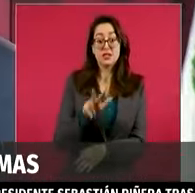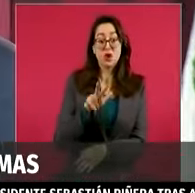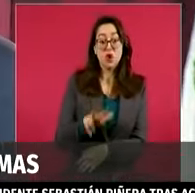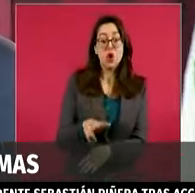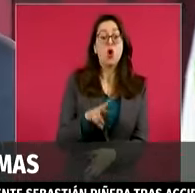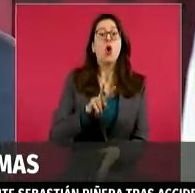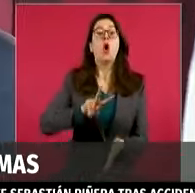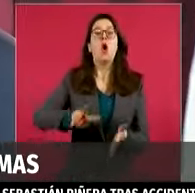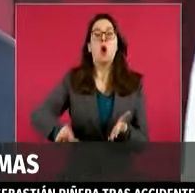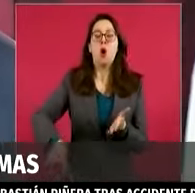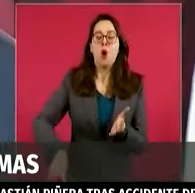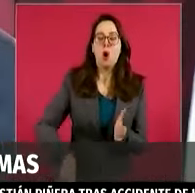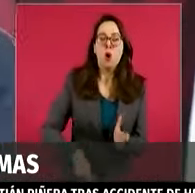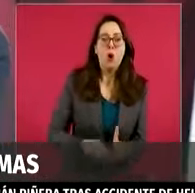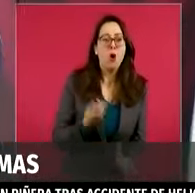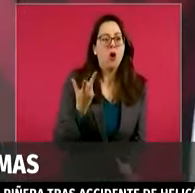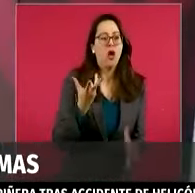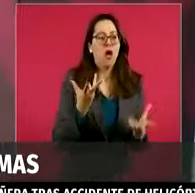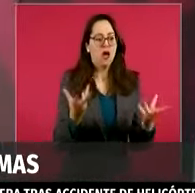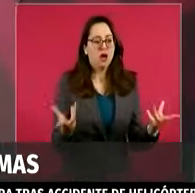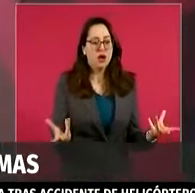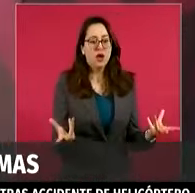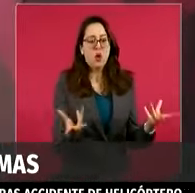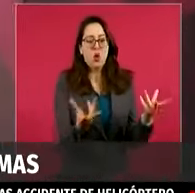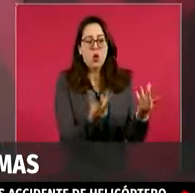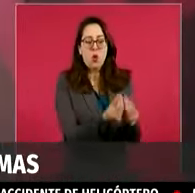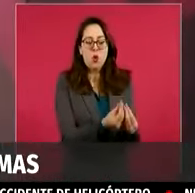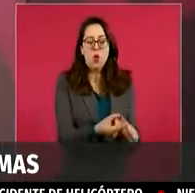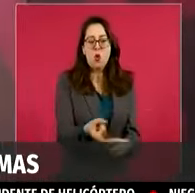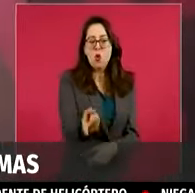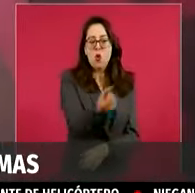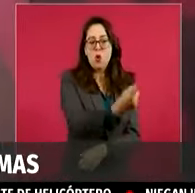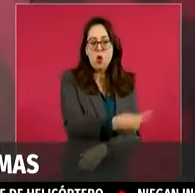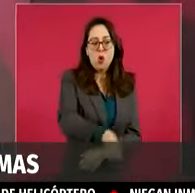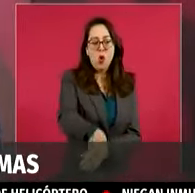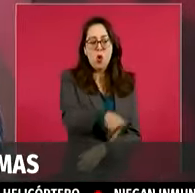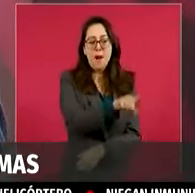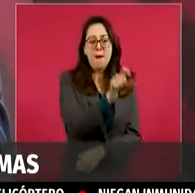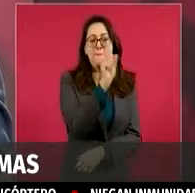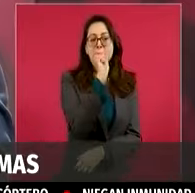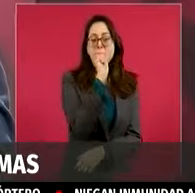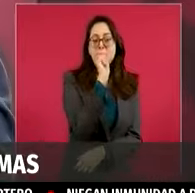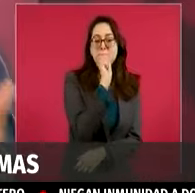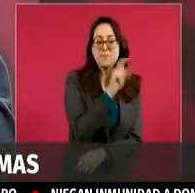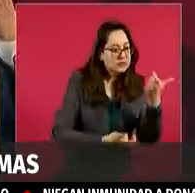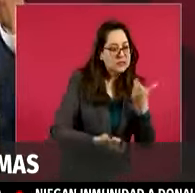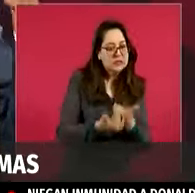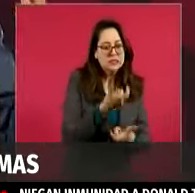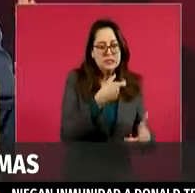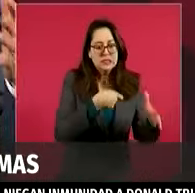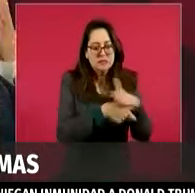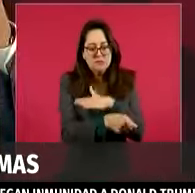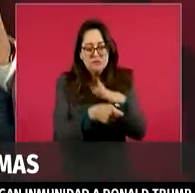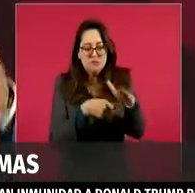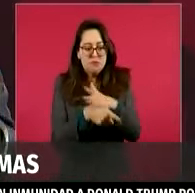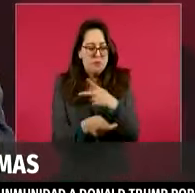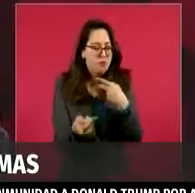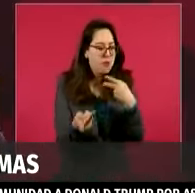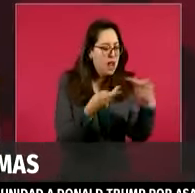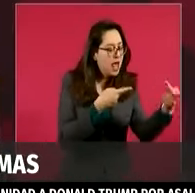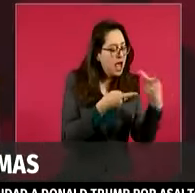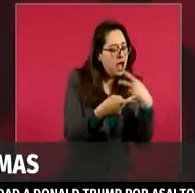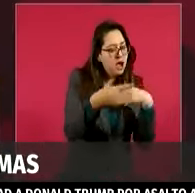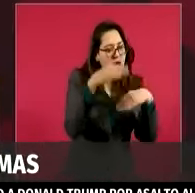reducir el número en la Cámara de Senadores también. ¿Se puede realmente hacer más con menos?